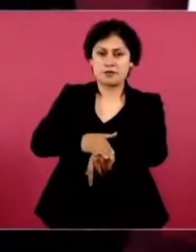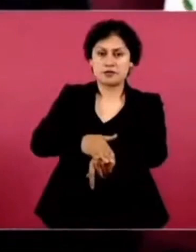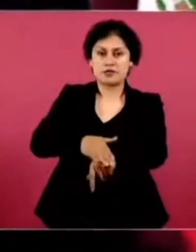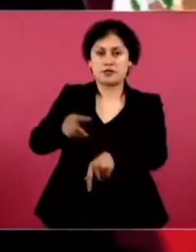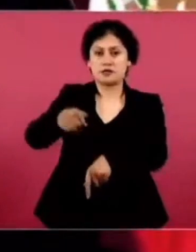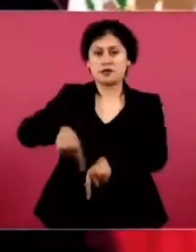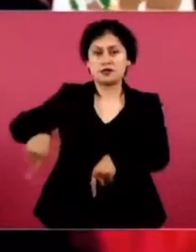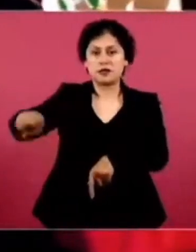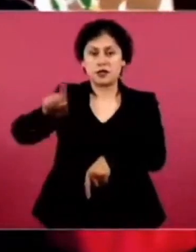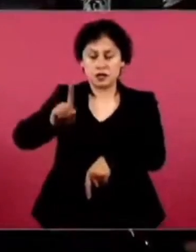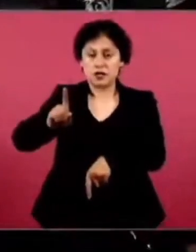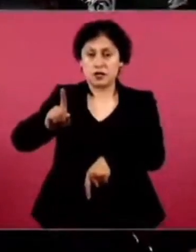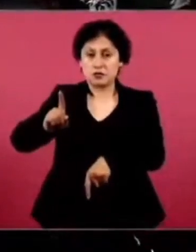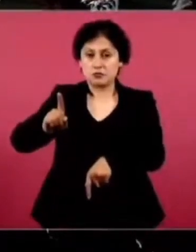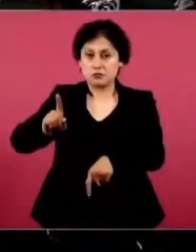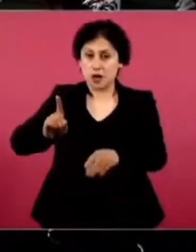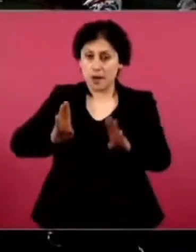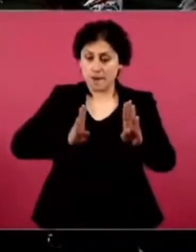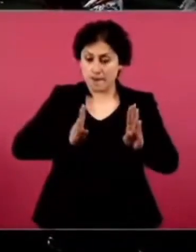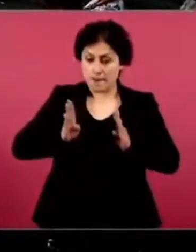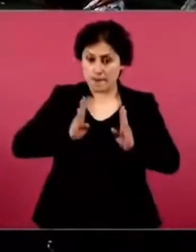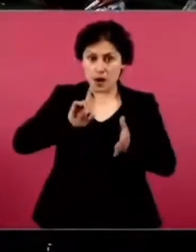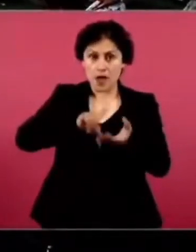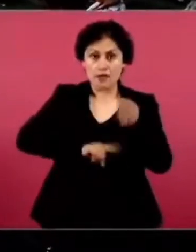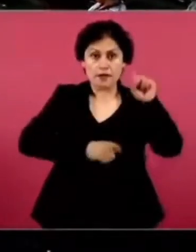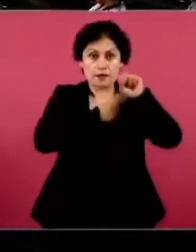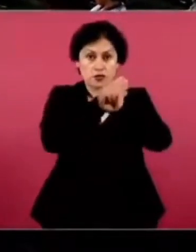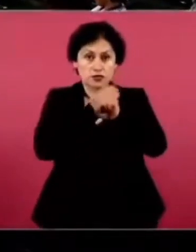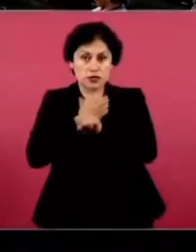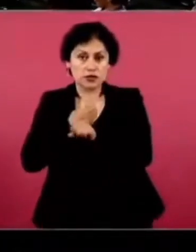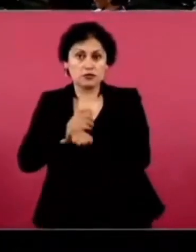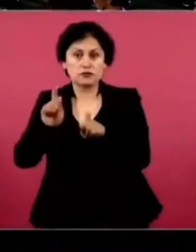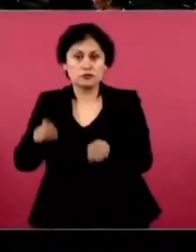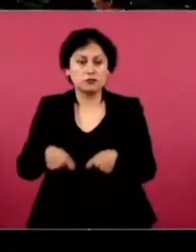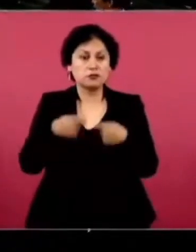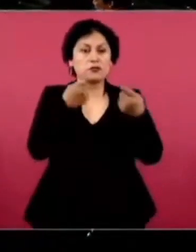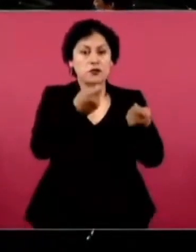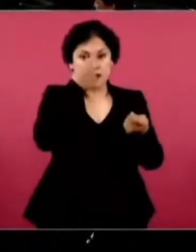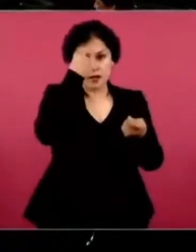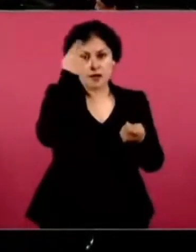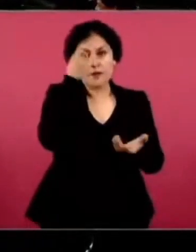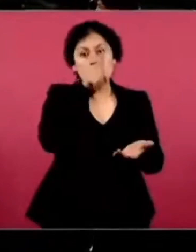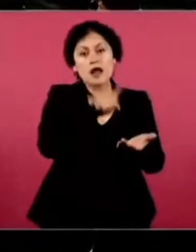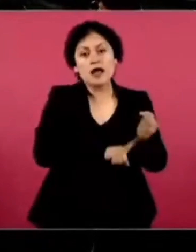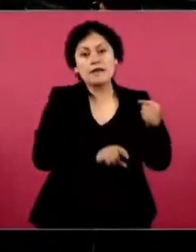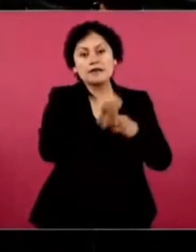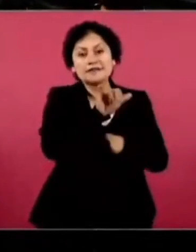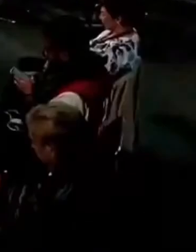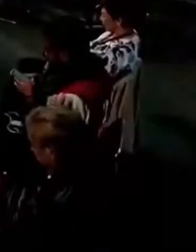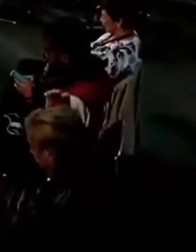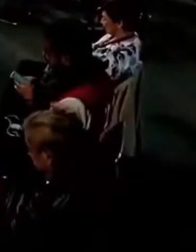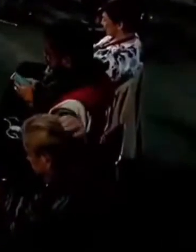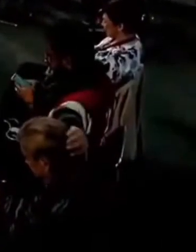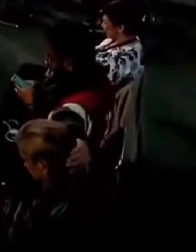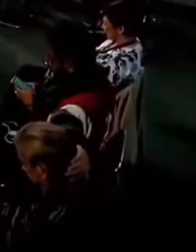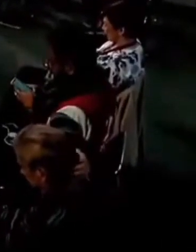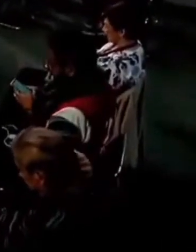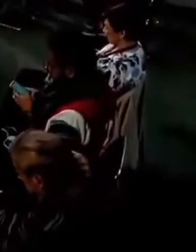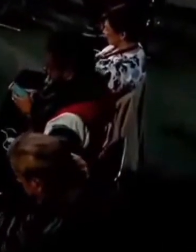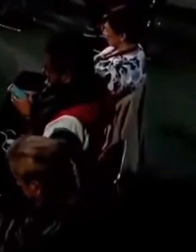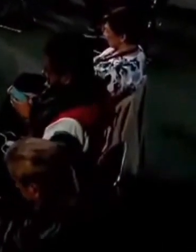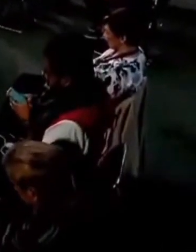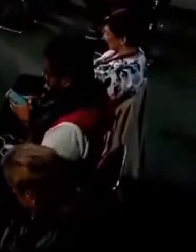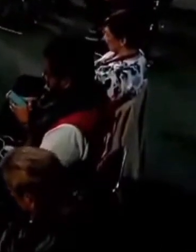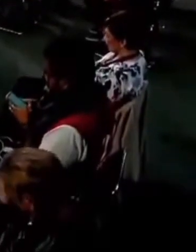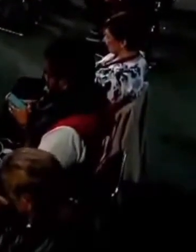El mando. En los estados. A los gobernadores. Civiles. Que no habían estado.